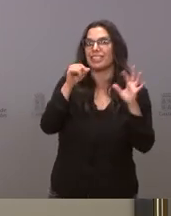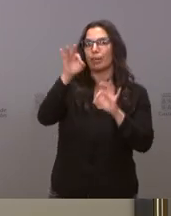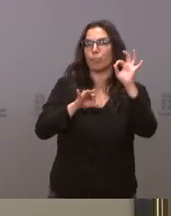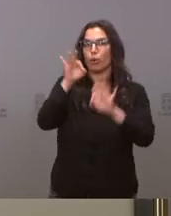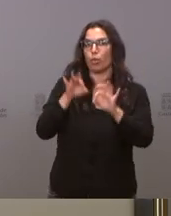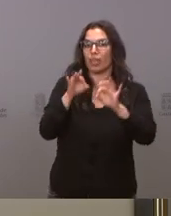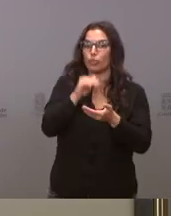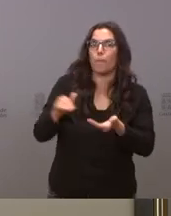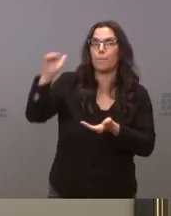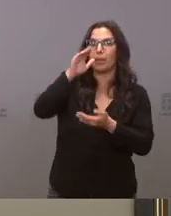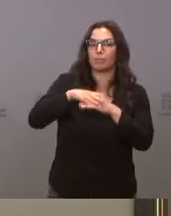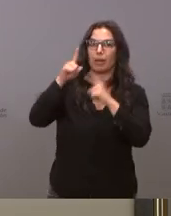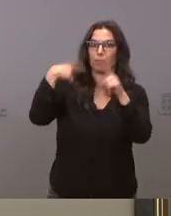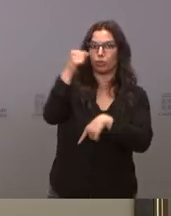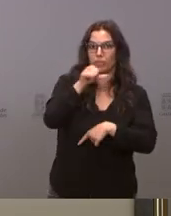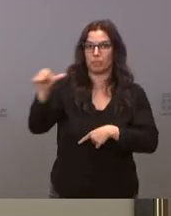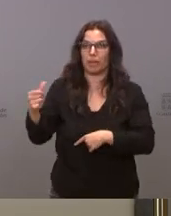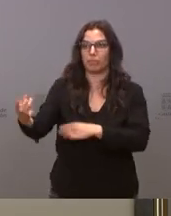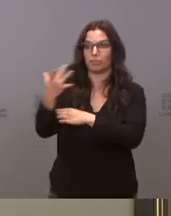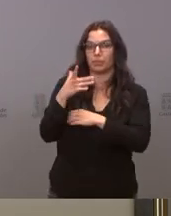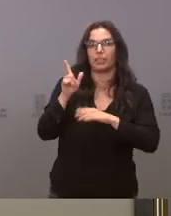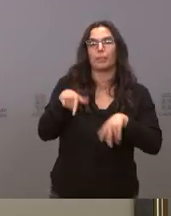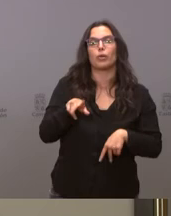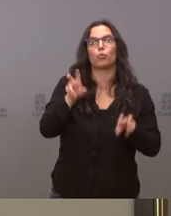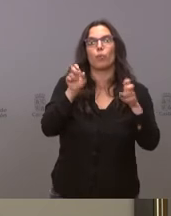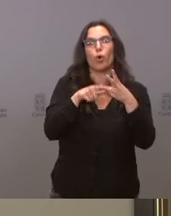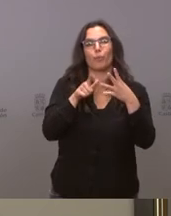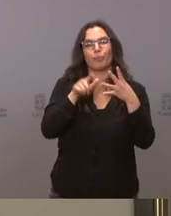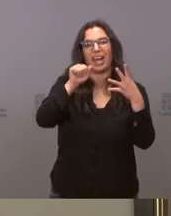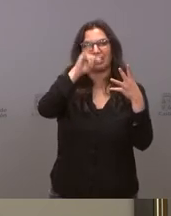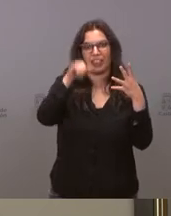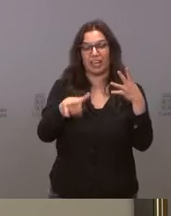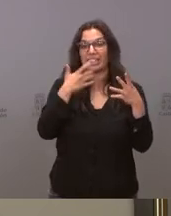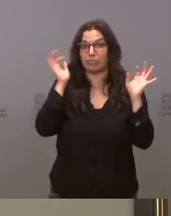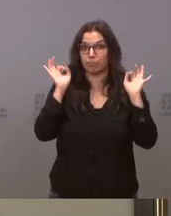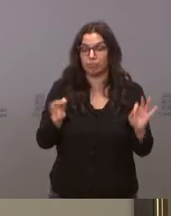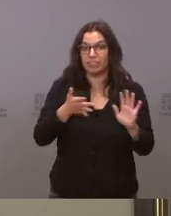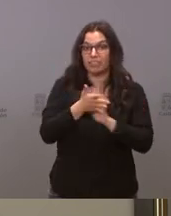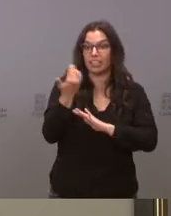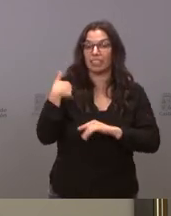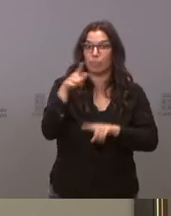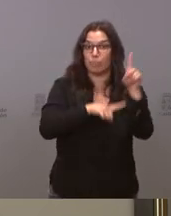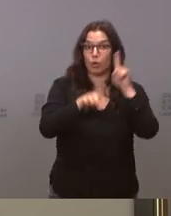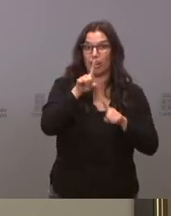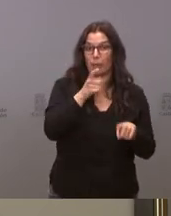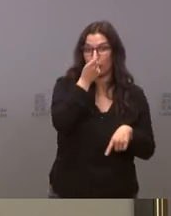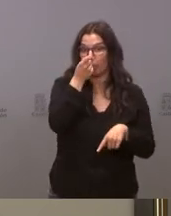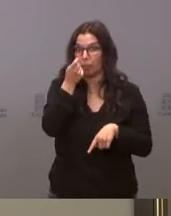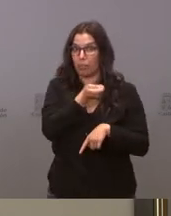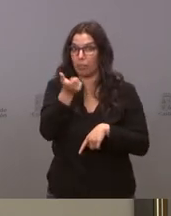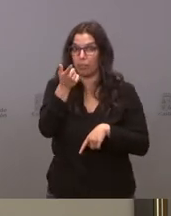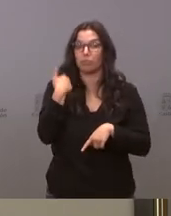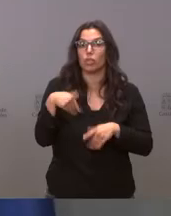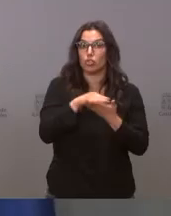para la próxima semana y un nuevo envío de AstraZeneca si fuera así se solventarían los problemas de los que hablaba antes